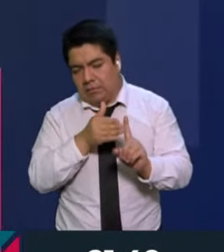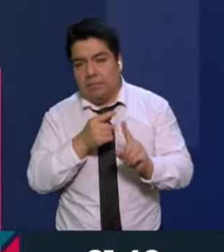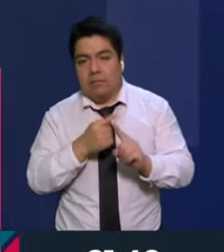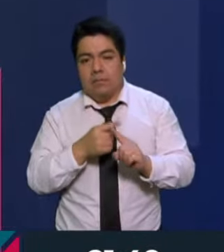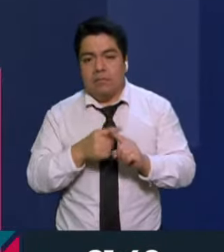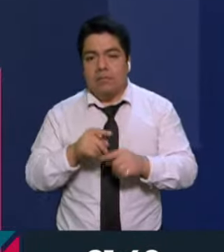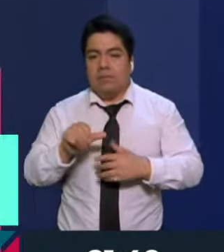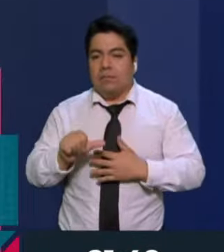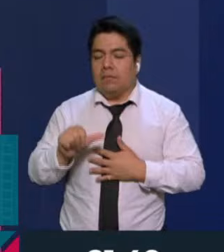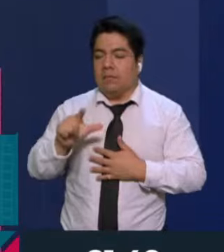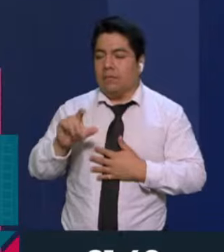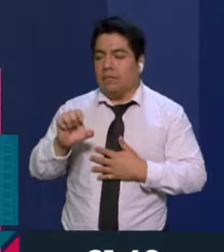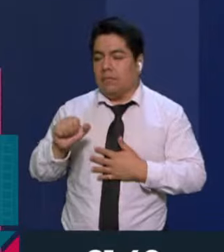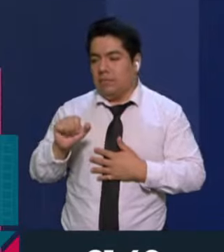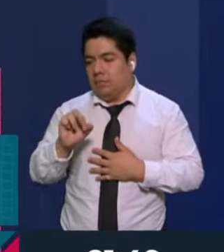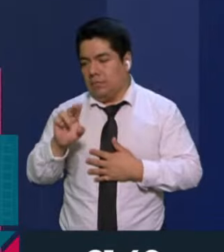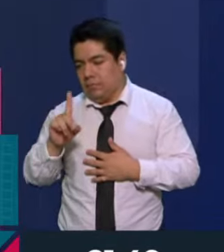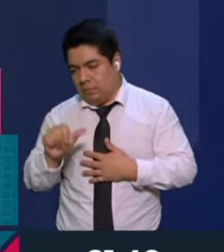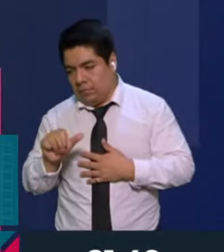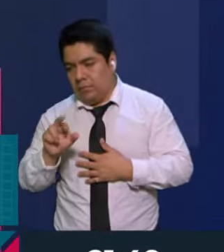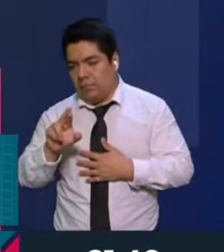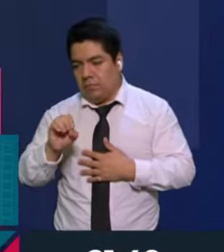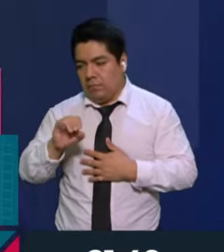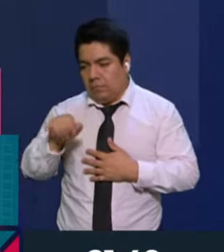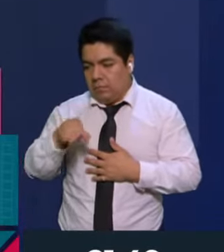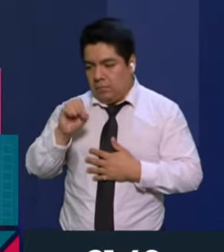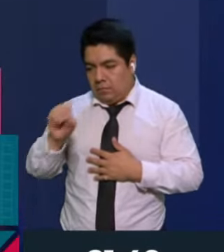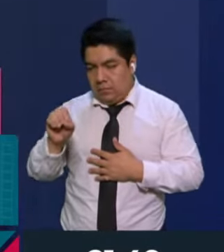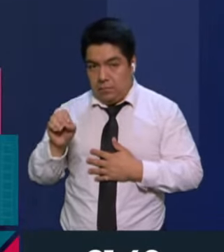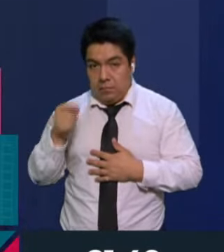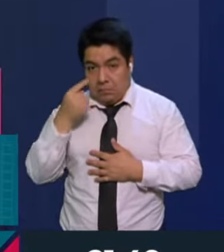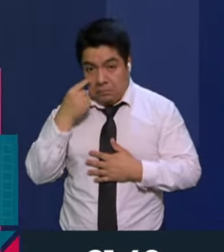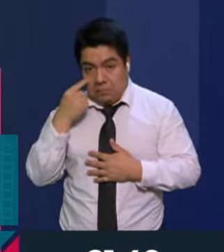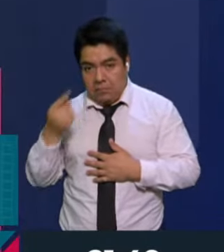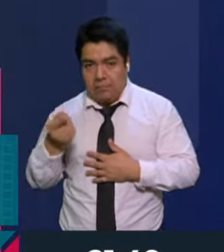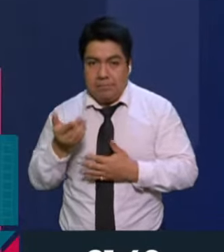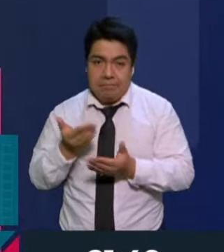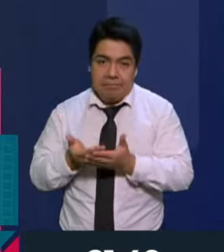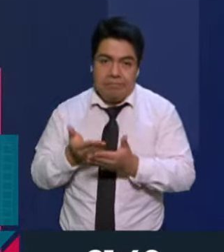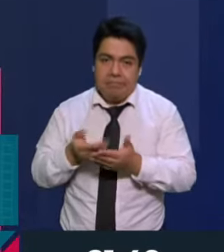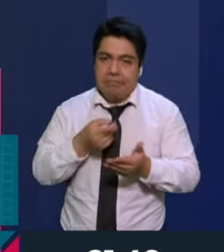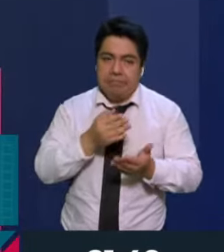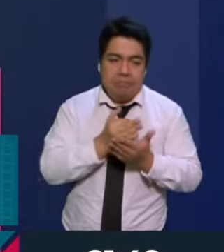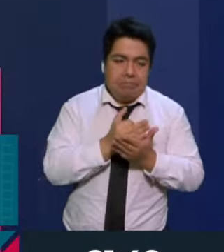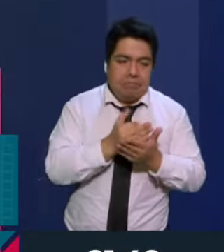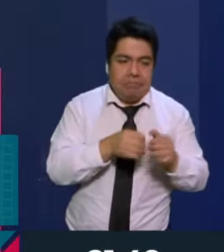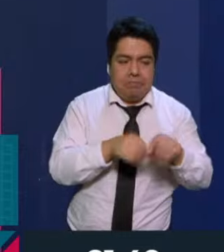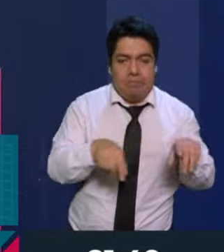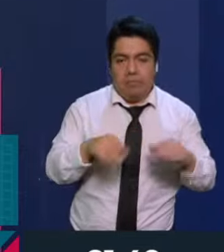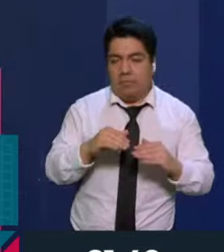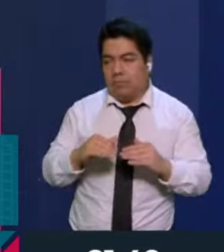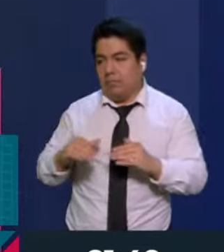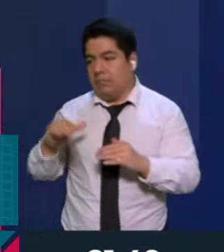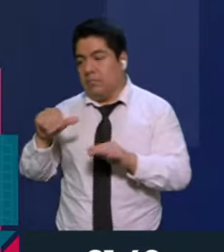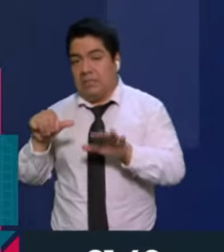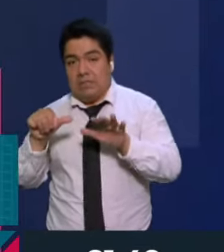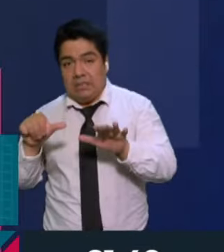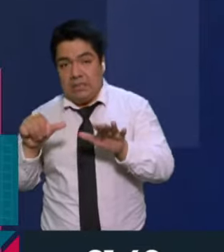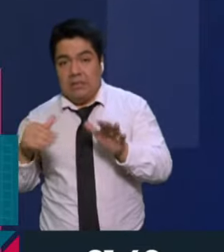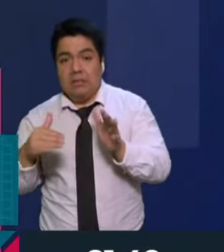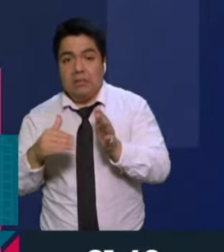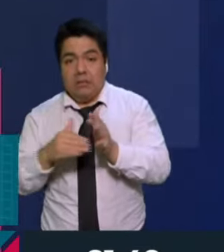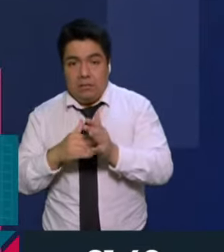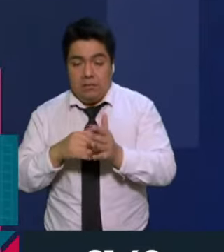Alexander Rojo de la Vega, en donde ahí se muestra, se nota que no saben perder, ella gana con más de 16 mil votos